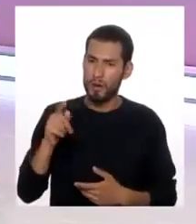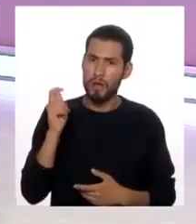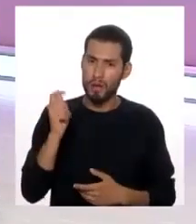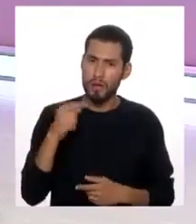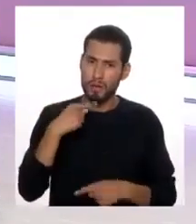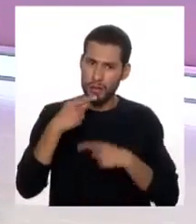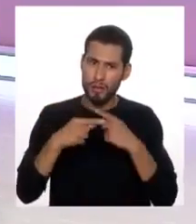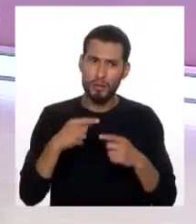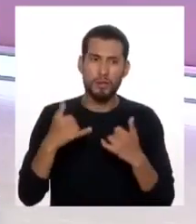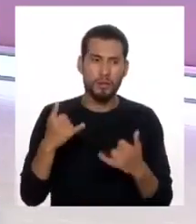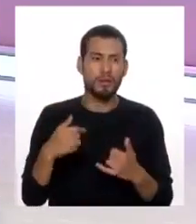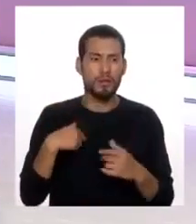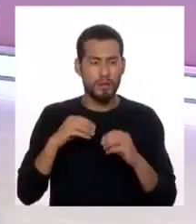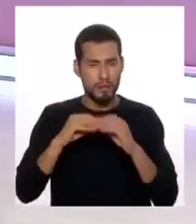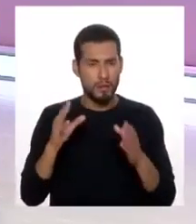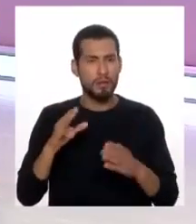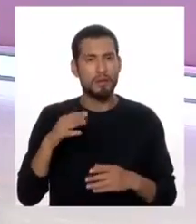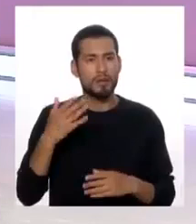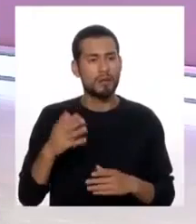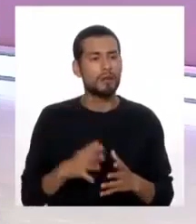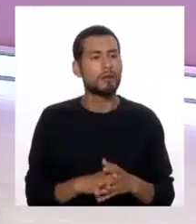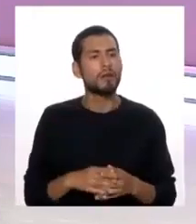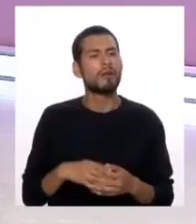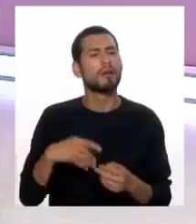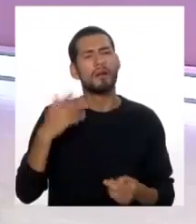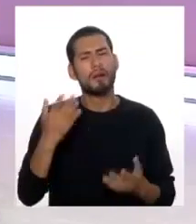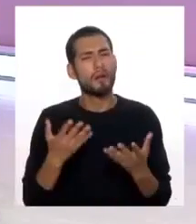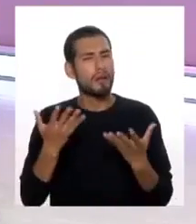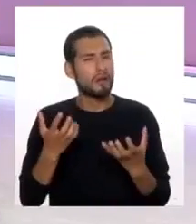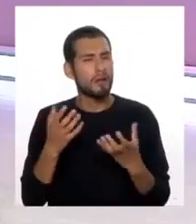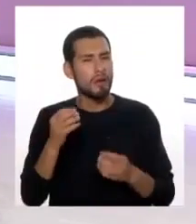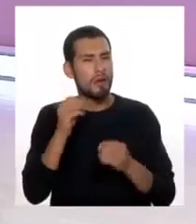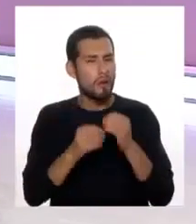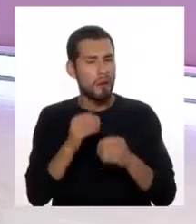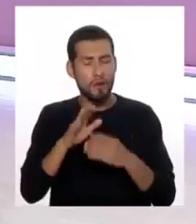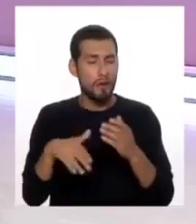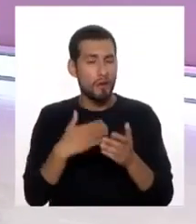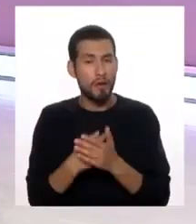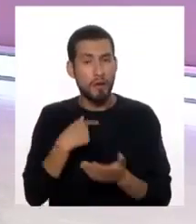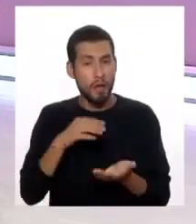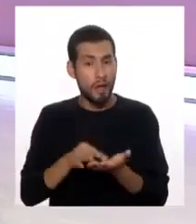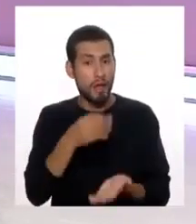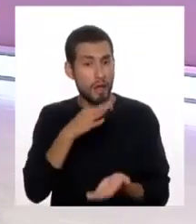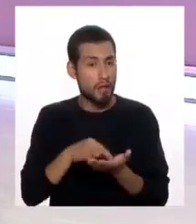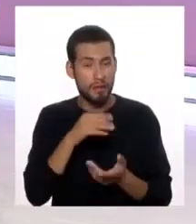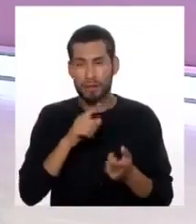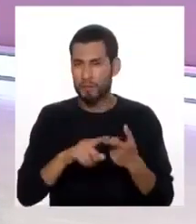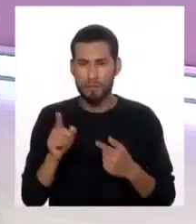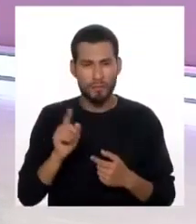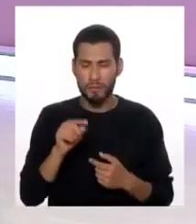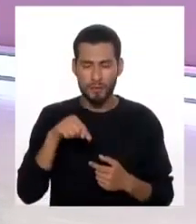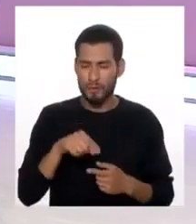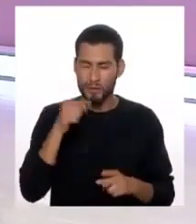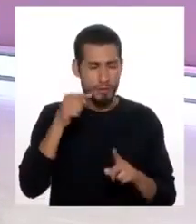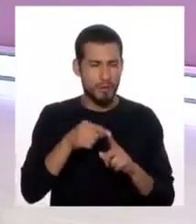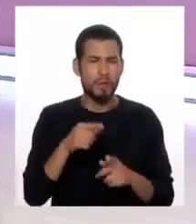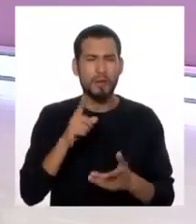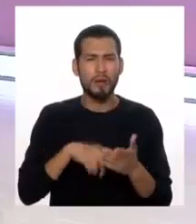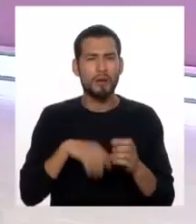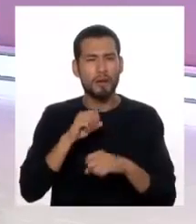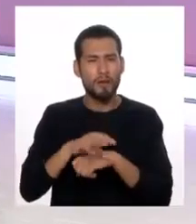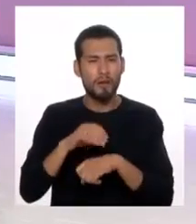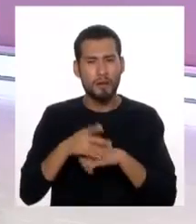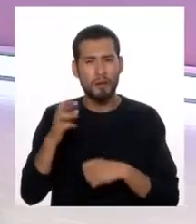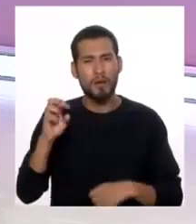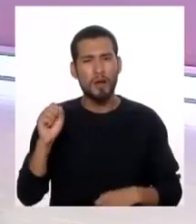testimonio y vamos a aclarar esta duda. Doctora, a veces queremos solucionar todo con medicamentos y lamentablemente no es así. ¿Qué consejo le